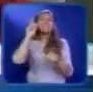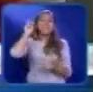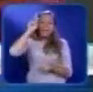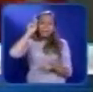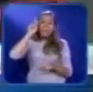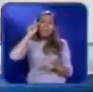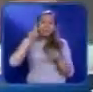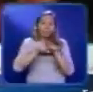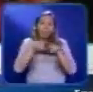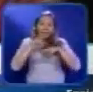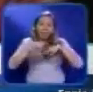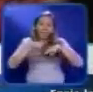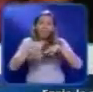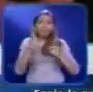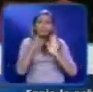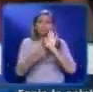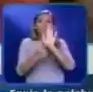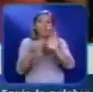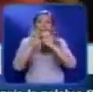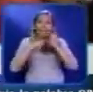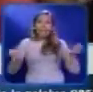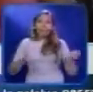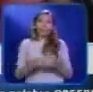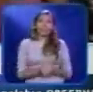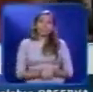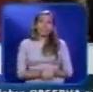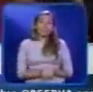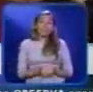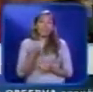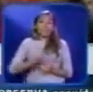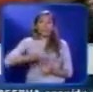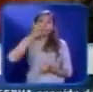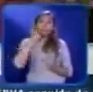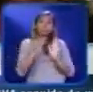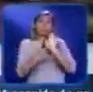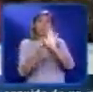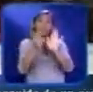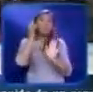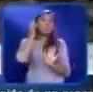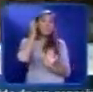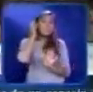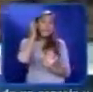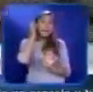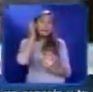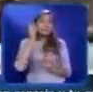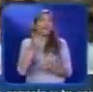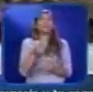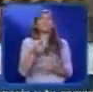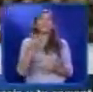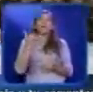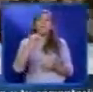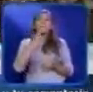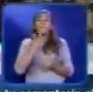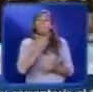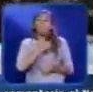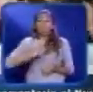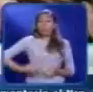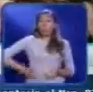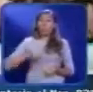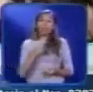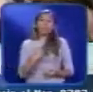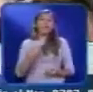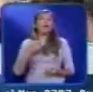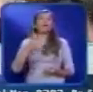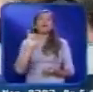más famoso del mundo Otra triunfadora fue la modelo y presentadora Taya Banks quien se llevó su respectiva estatuilla por segundo